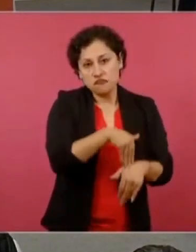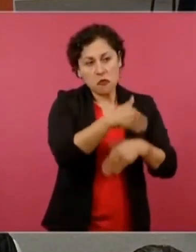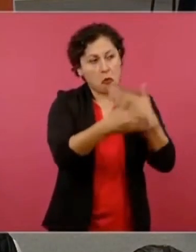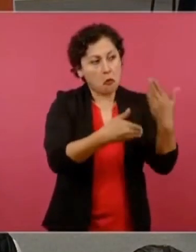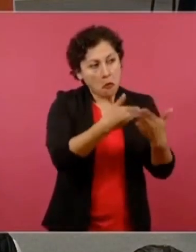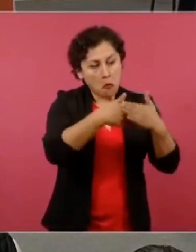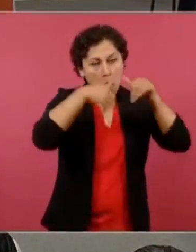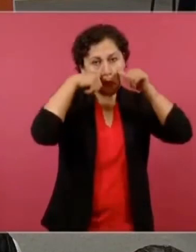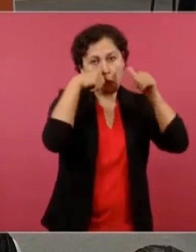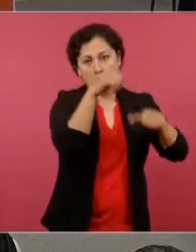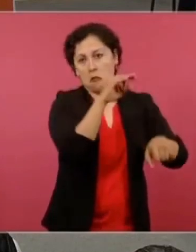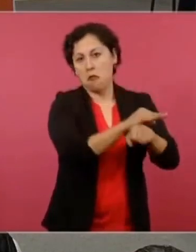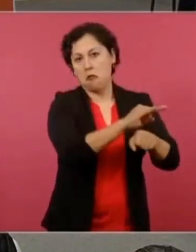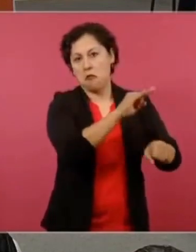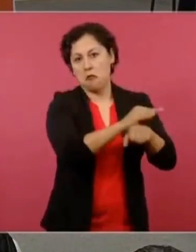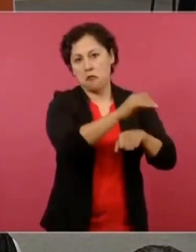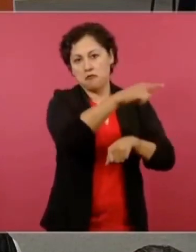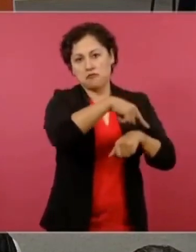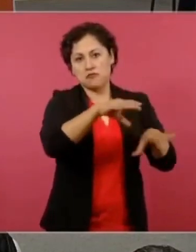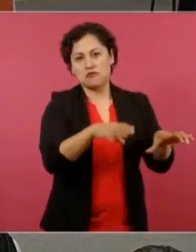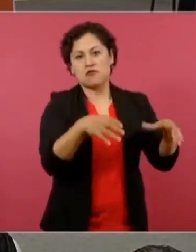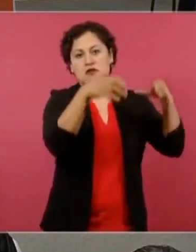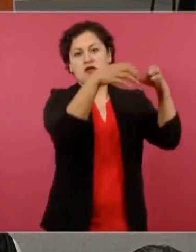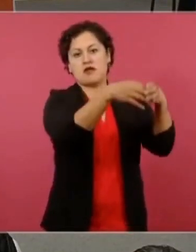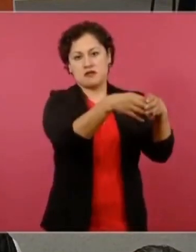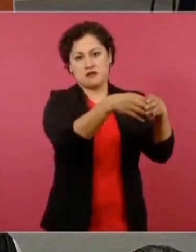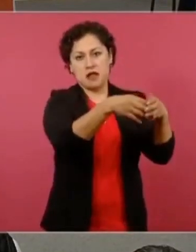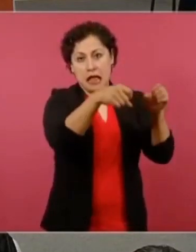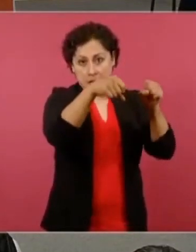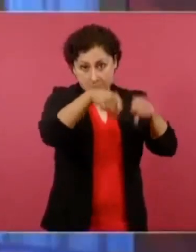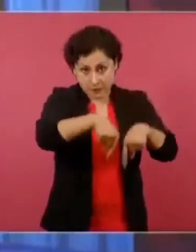de la oligarquía en los países.